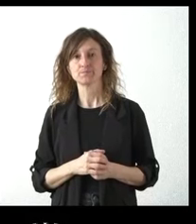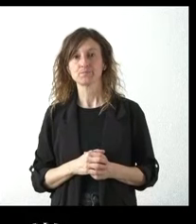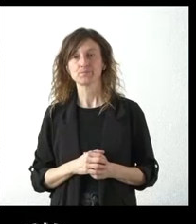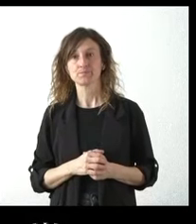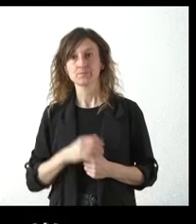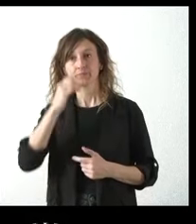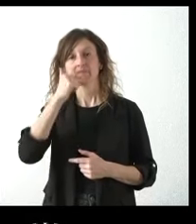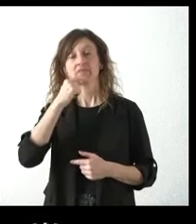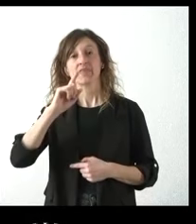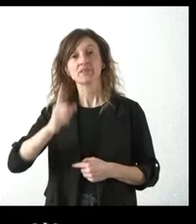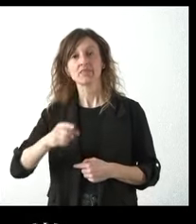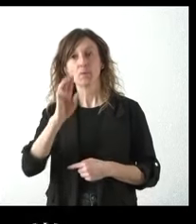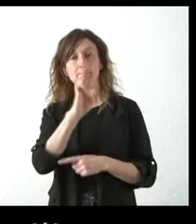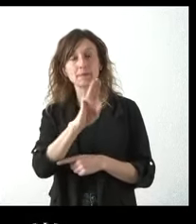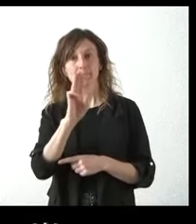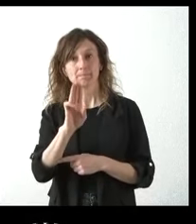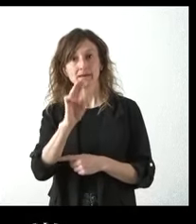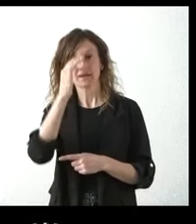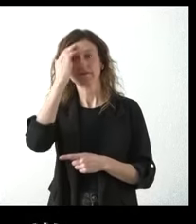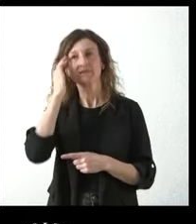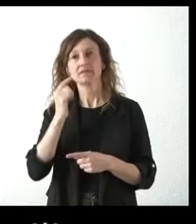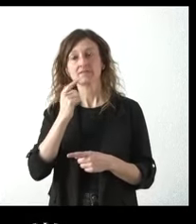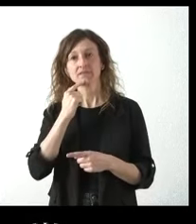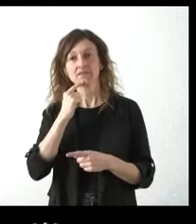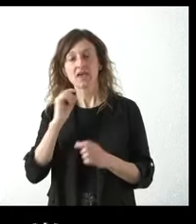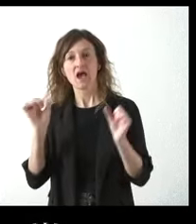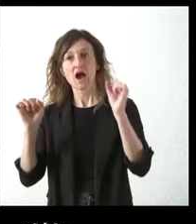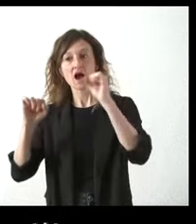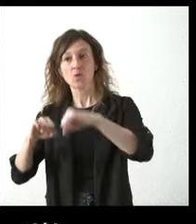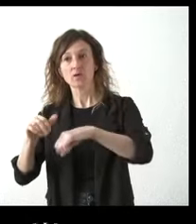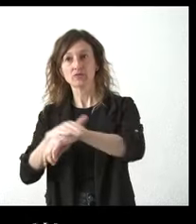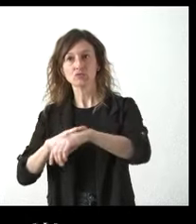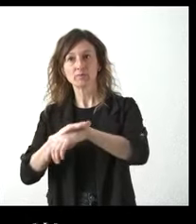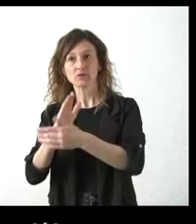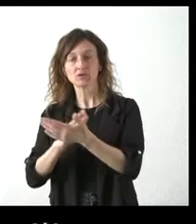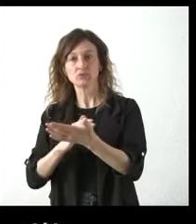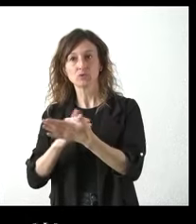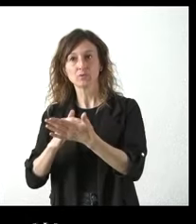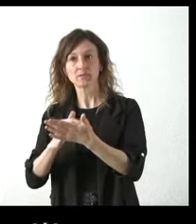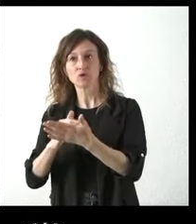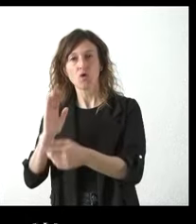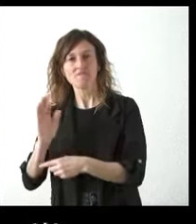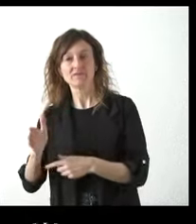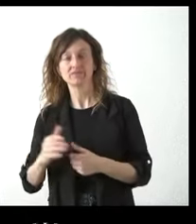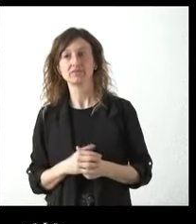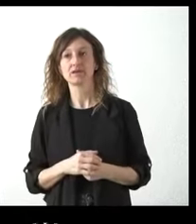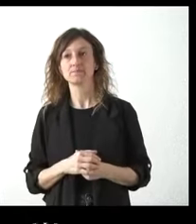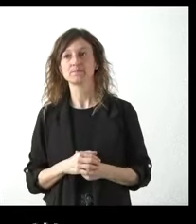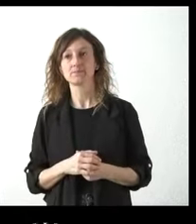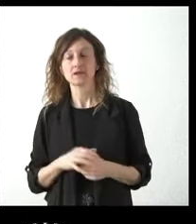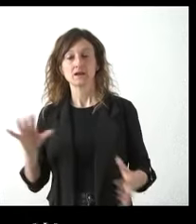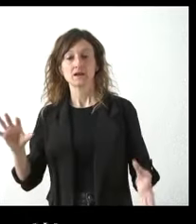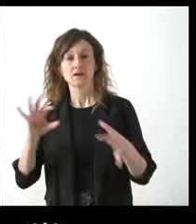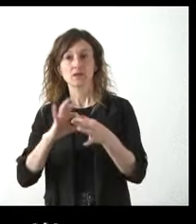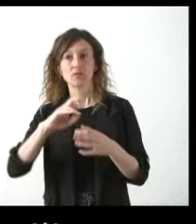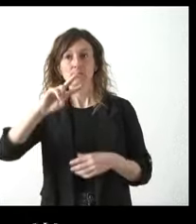la dirección del Partido Popular torpedea algunos de los acuerdos en los gobiernos autonómicos que comparten y relacionado con esto el